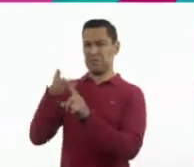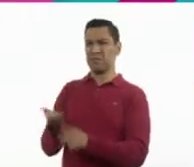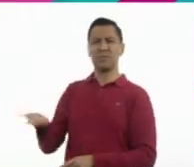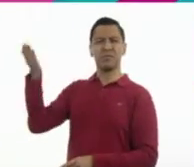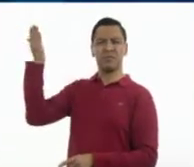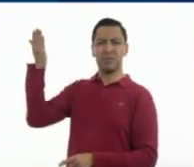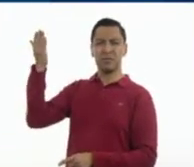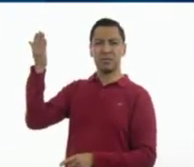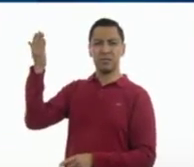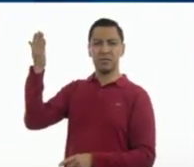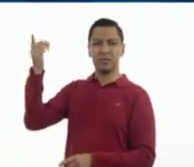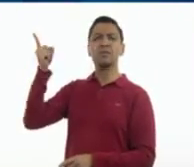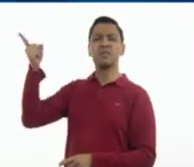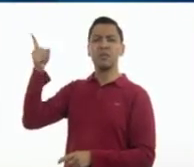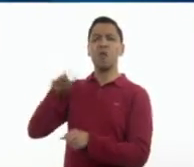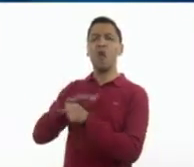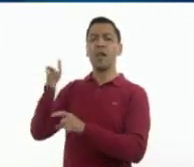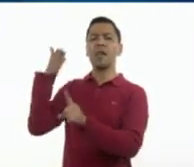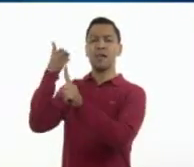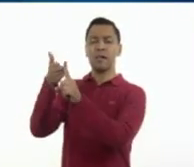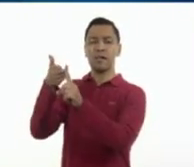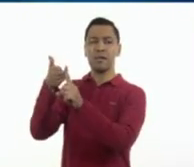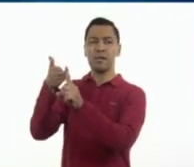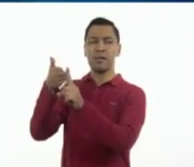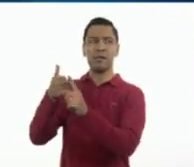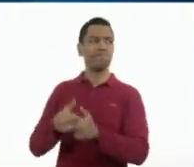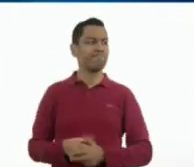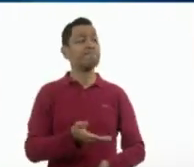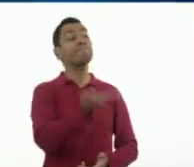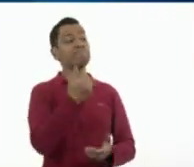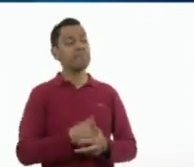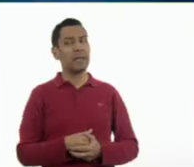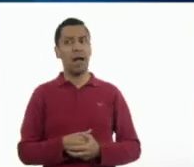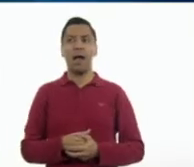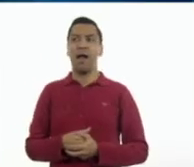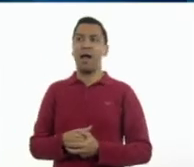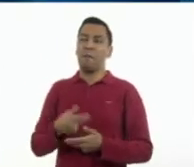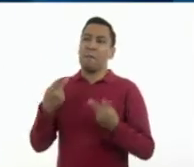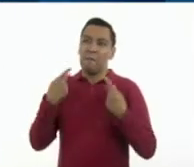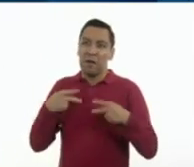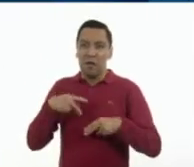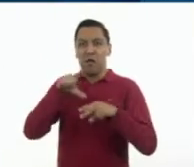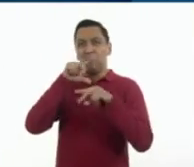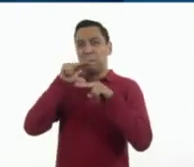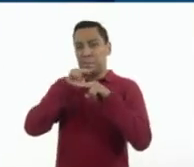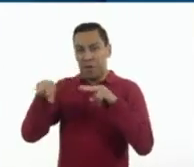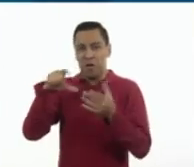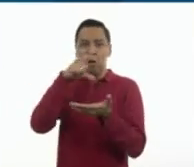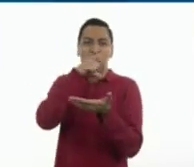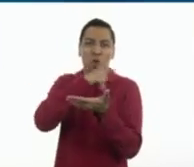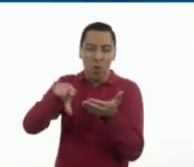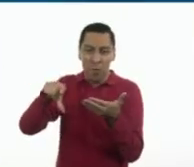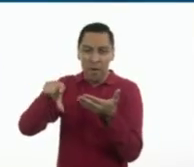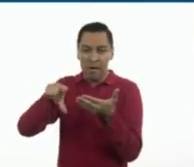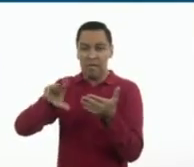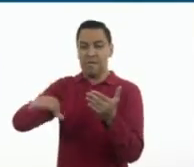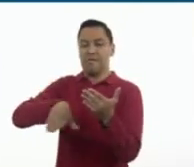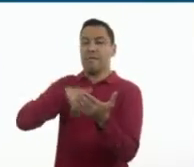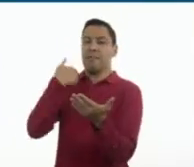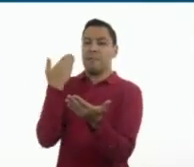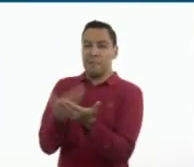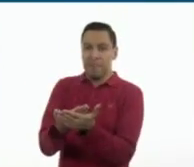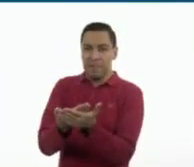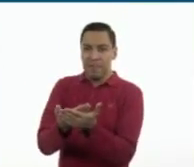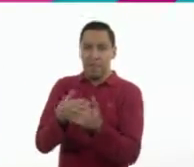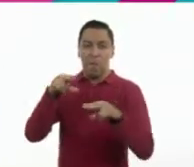anuncio? Pues que las personas compren boletos para que se puedan ir al cine y sirva como una donación.